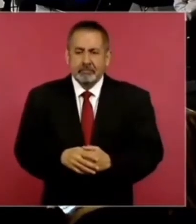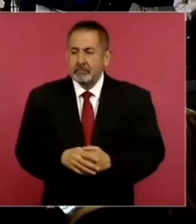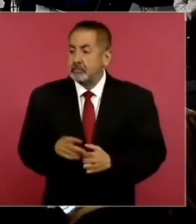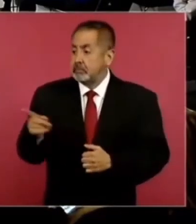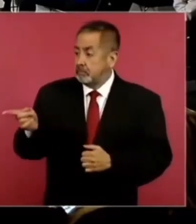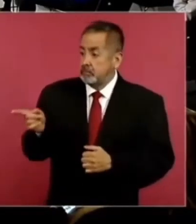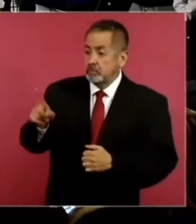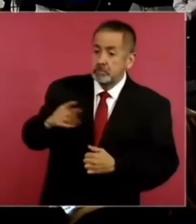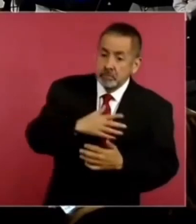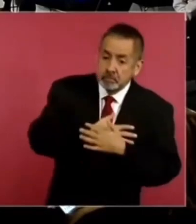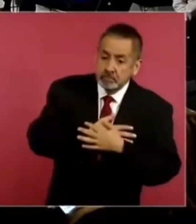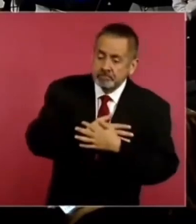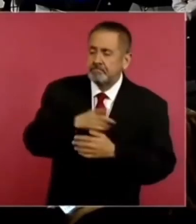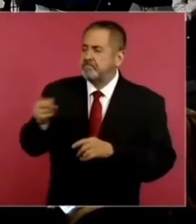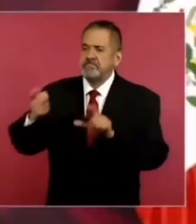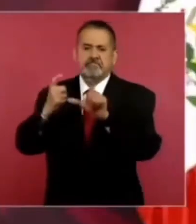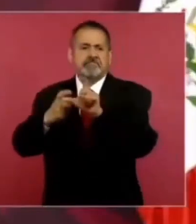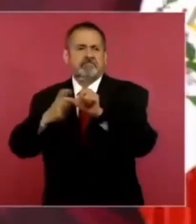comunista.